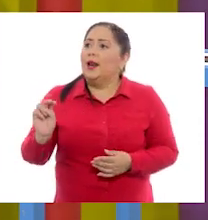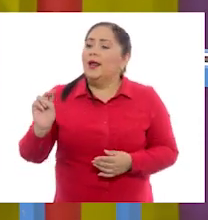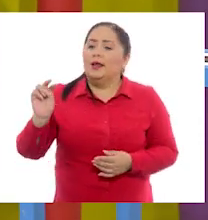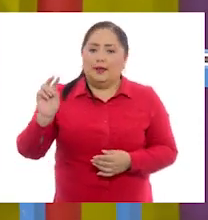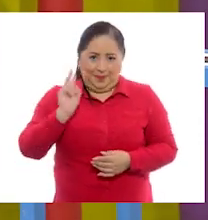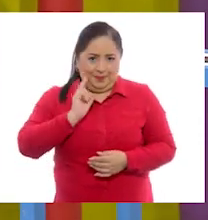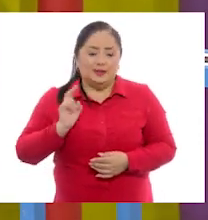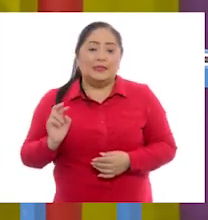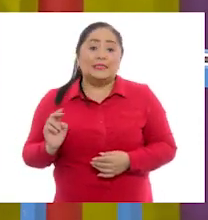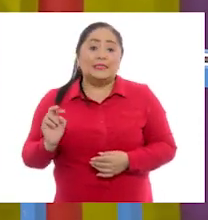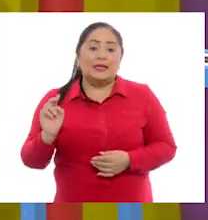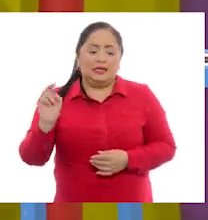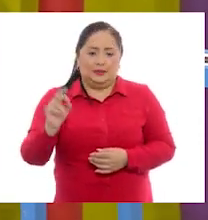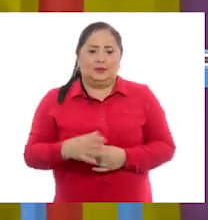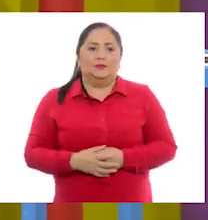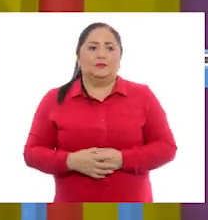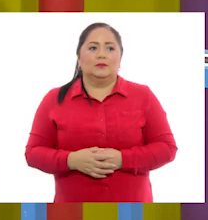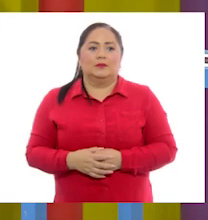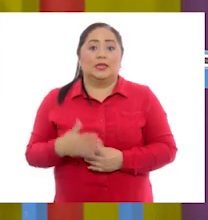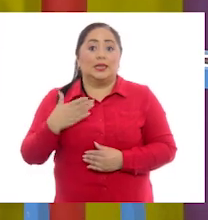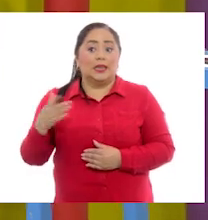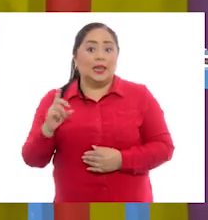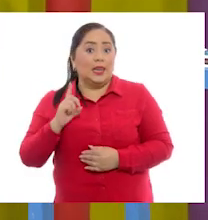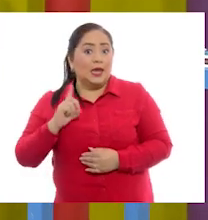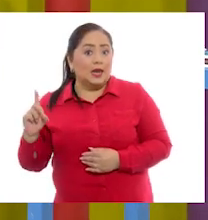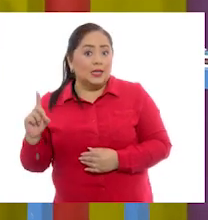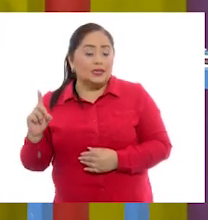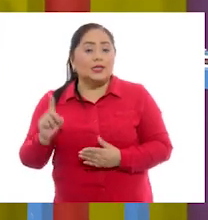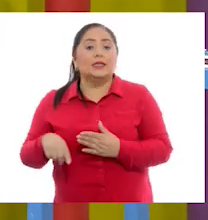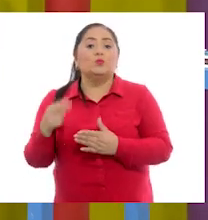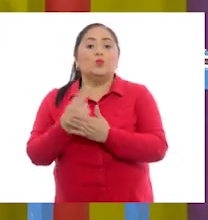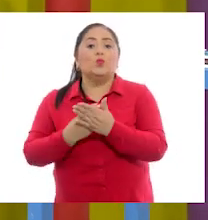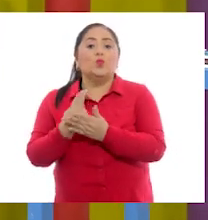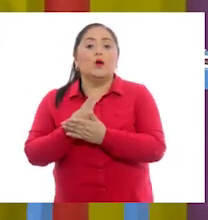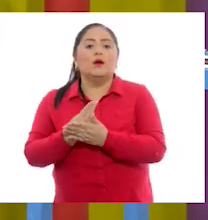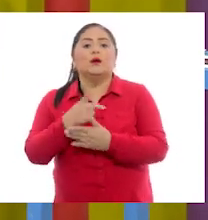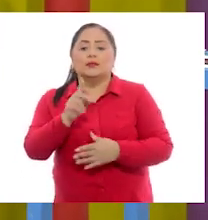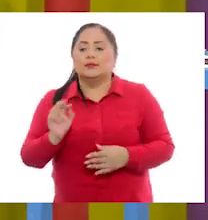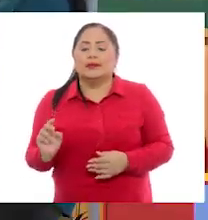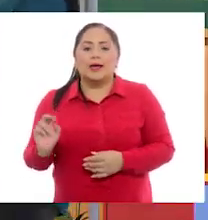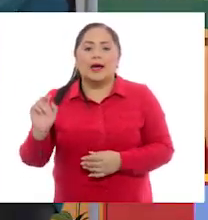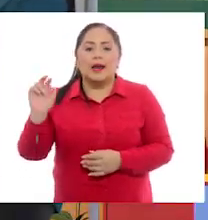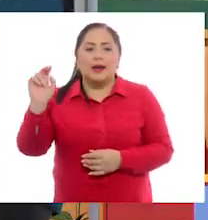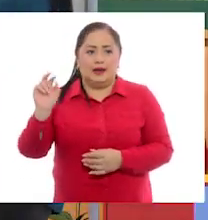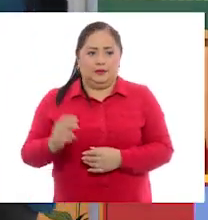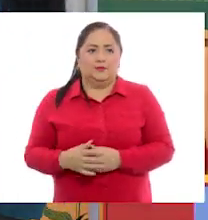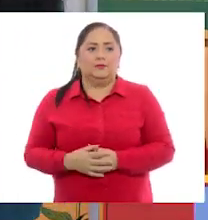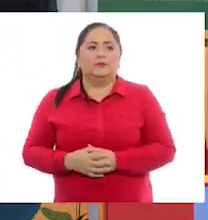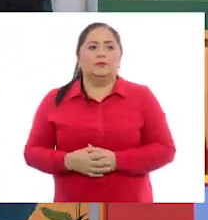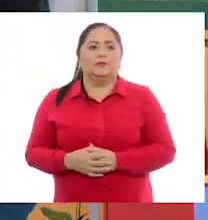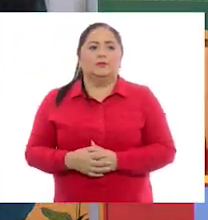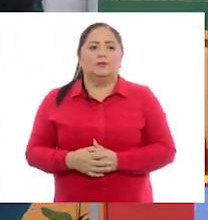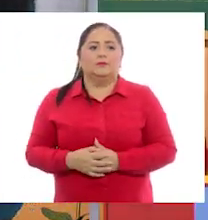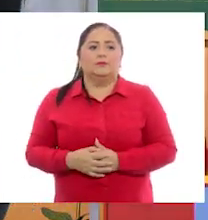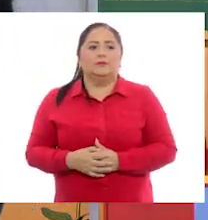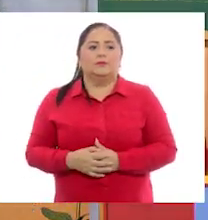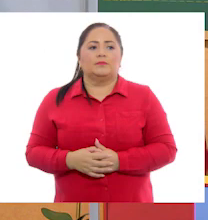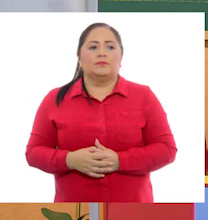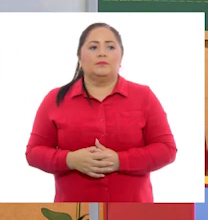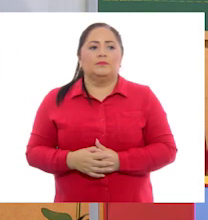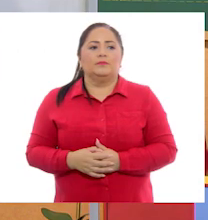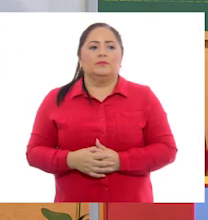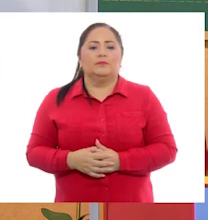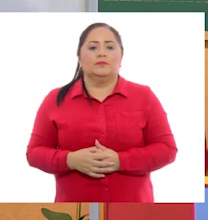A la derecha. Del lado derecho, dibujen una escalera. Del lado derecho sería este.